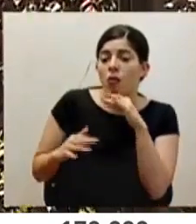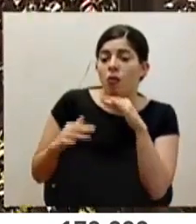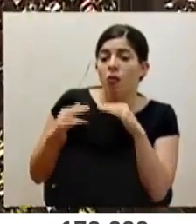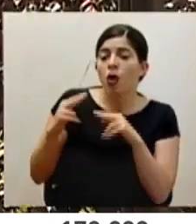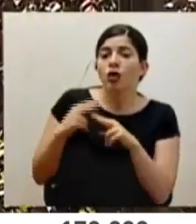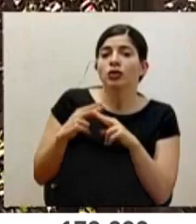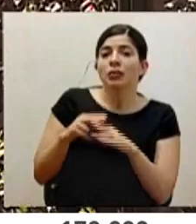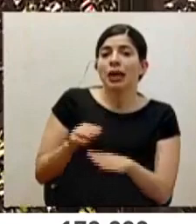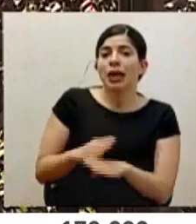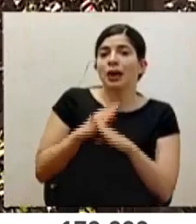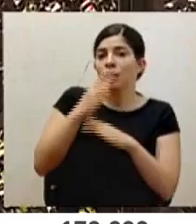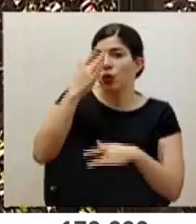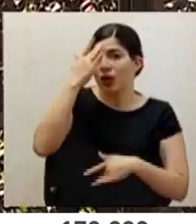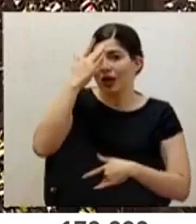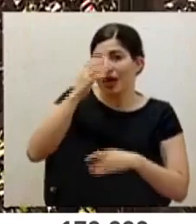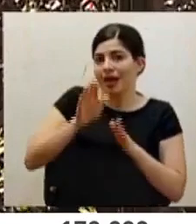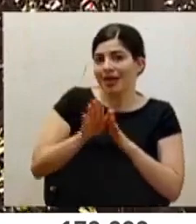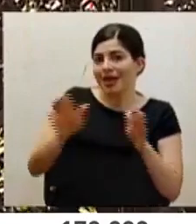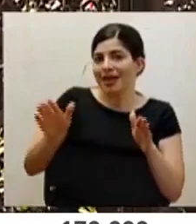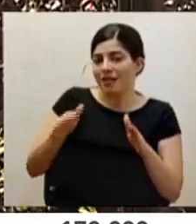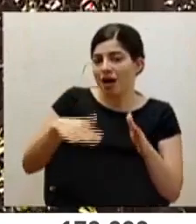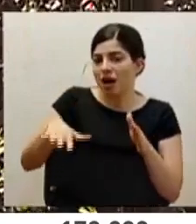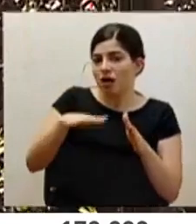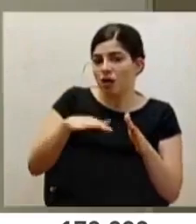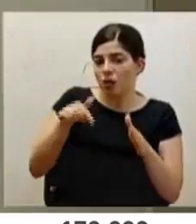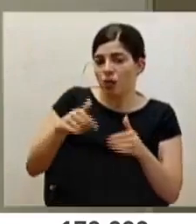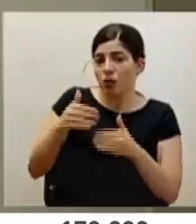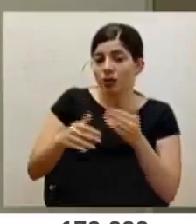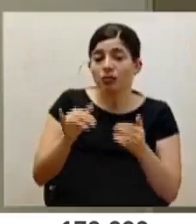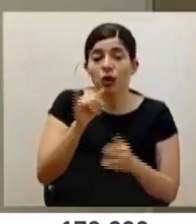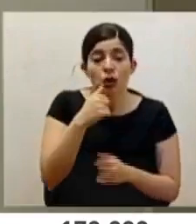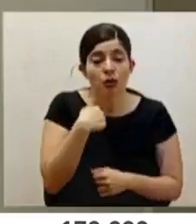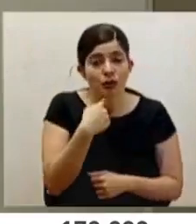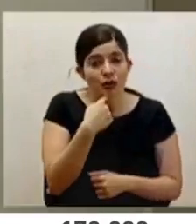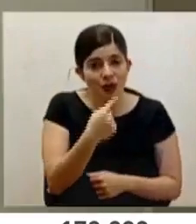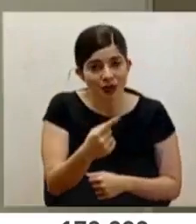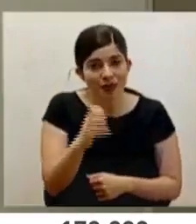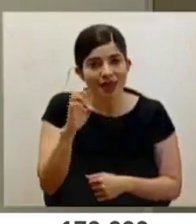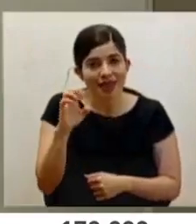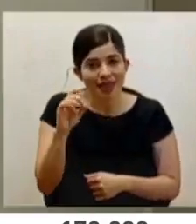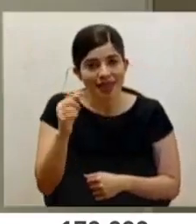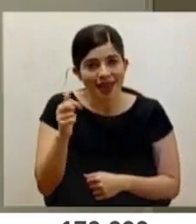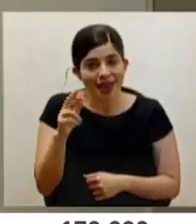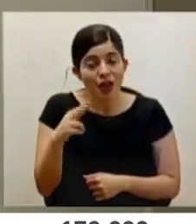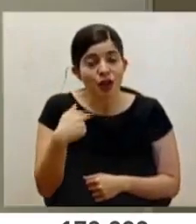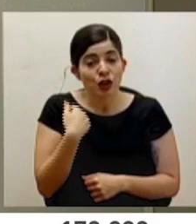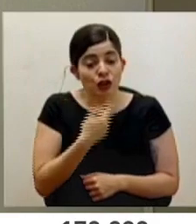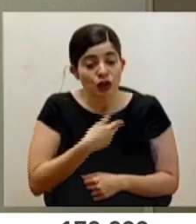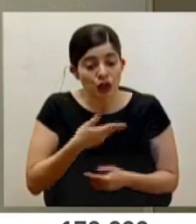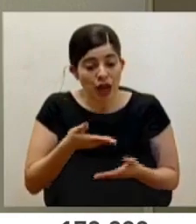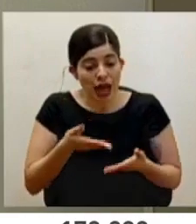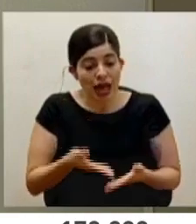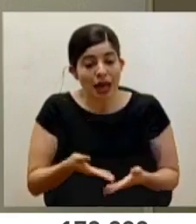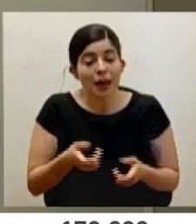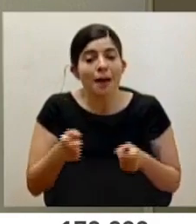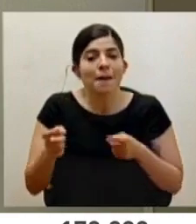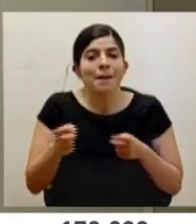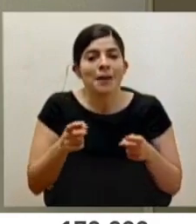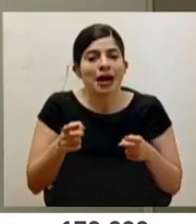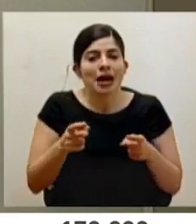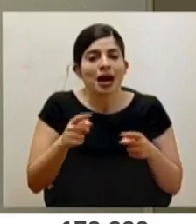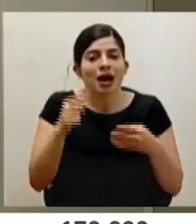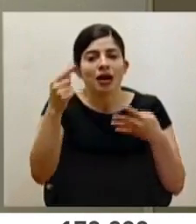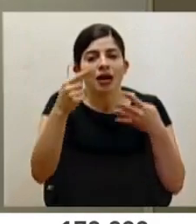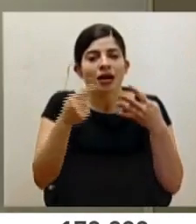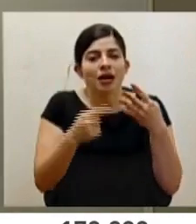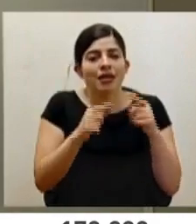inmunidad del rebaño en cuanto a este proceso? Como yo le indicaba, don Edgar, nosotros estamos aquí manejando diferentes variables.